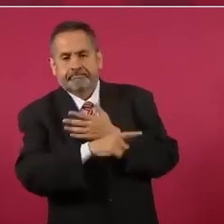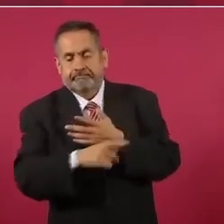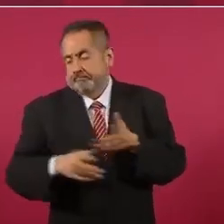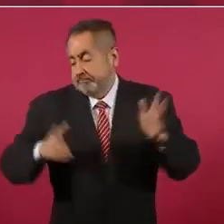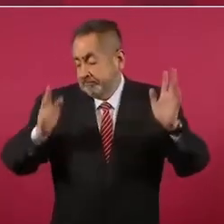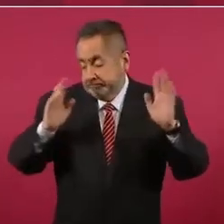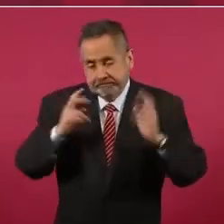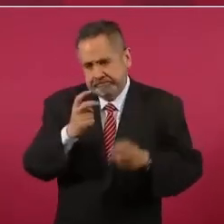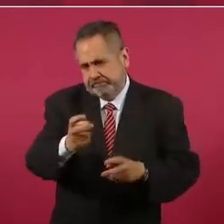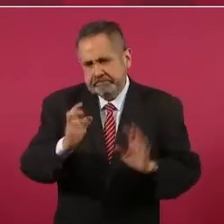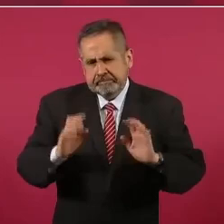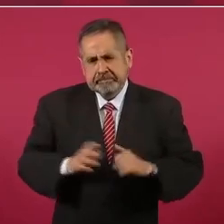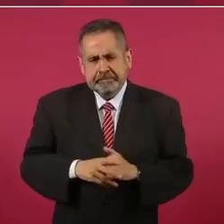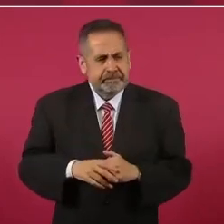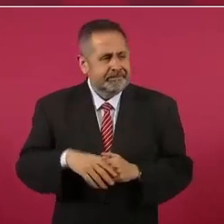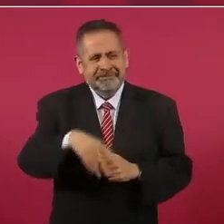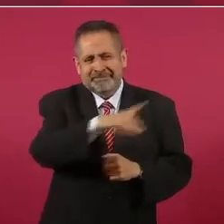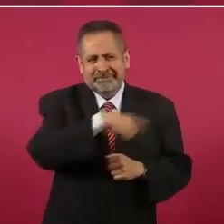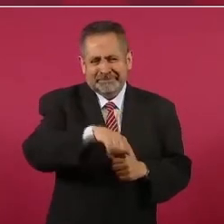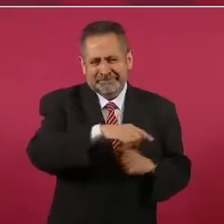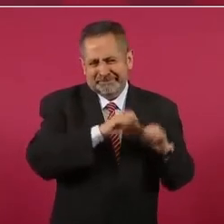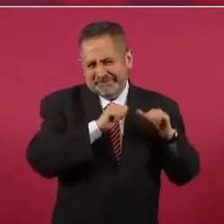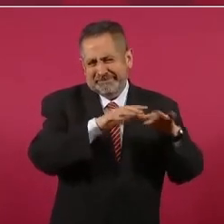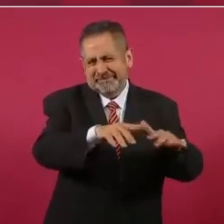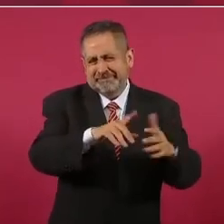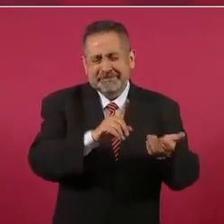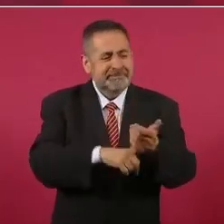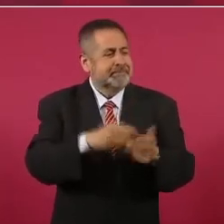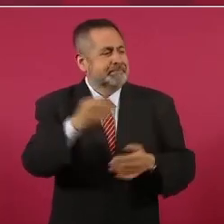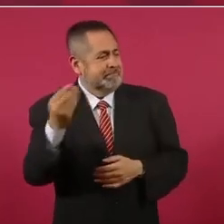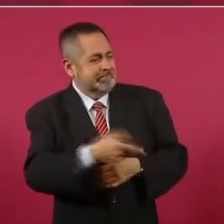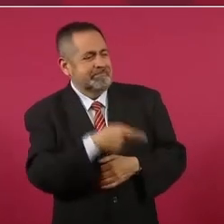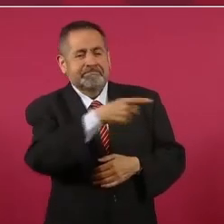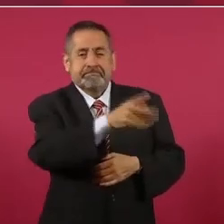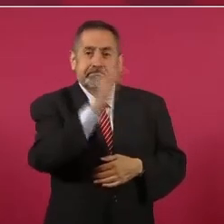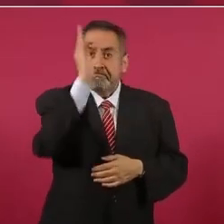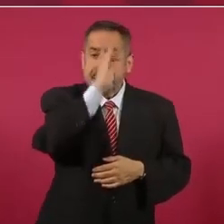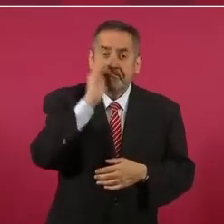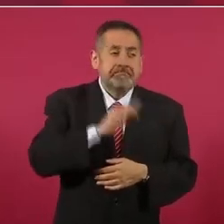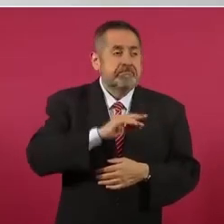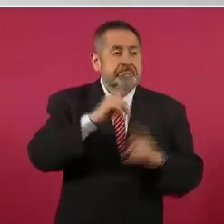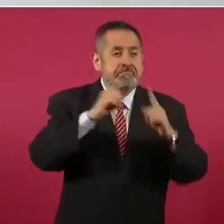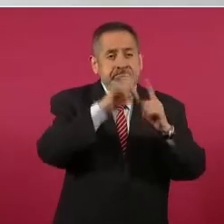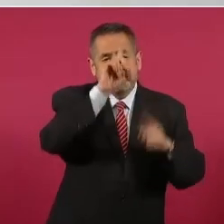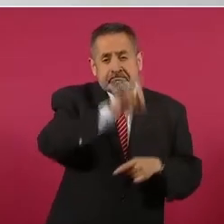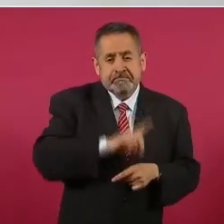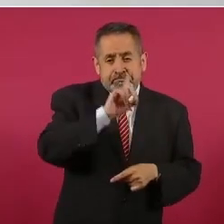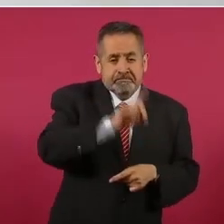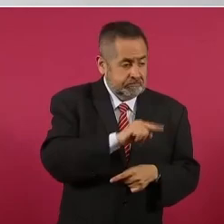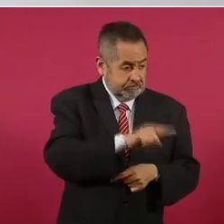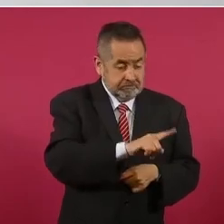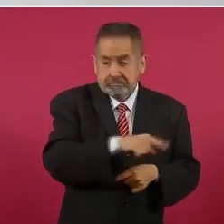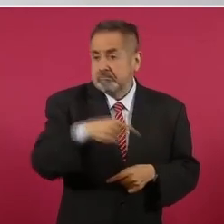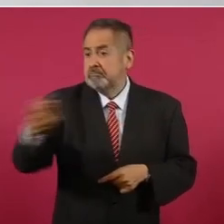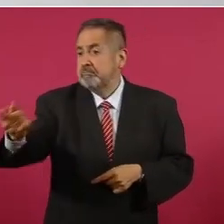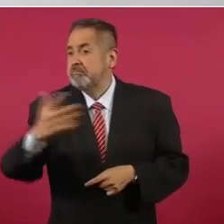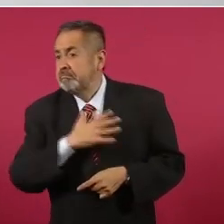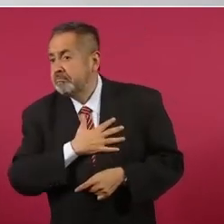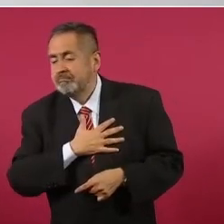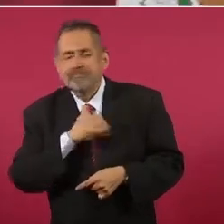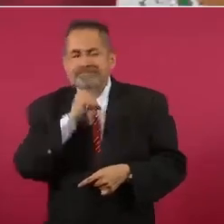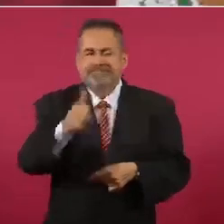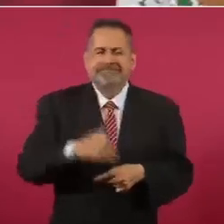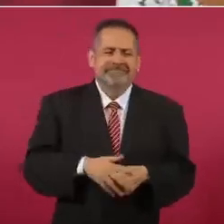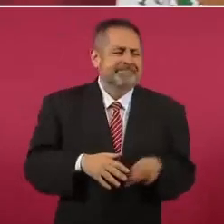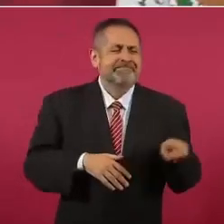Todos esos, aunque vayan a misa los domingos, no le tienen amor al pueblo y